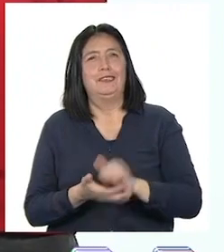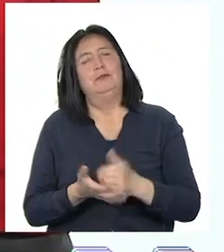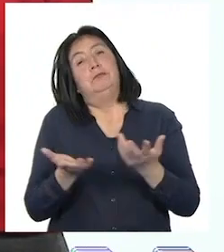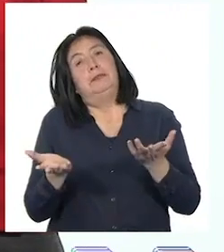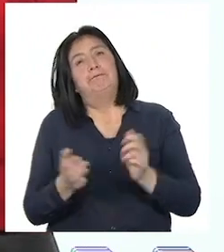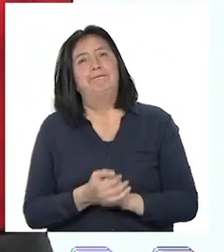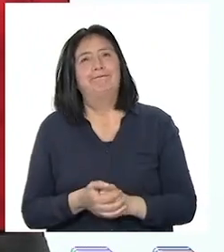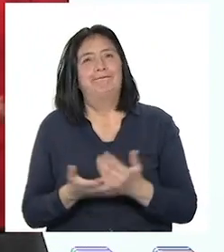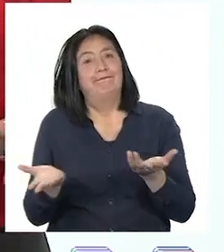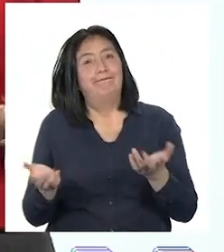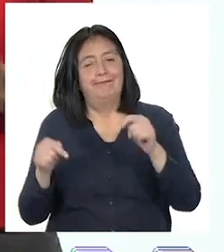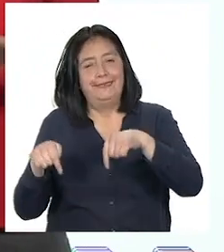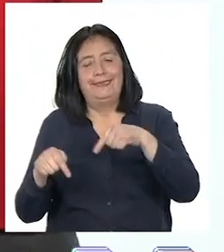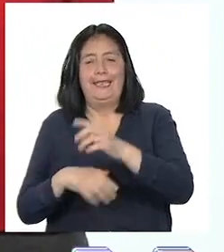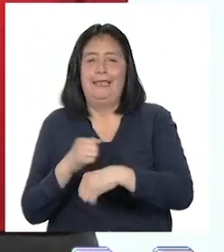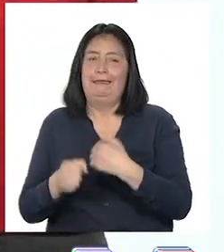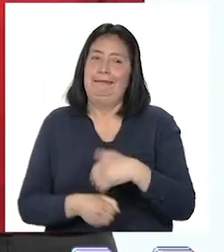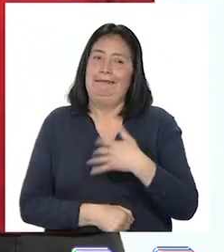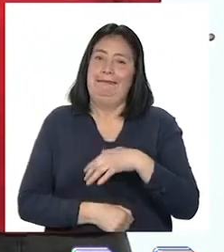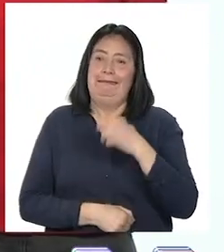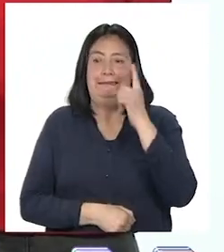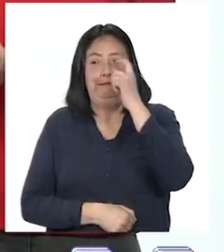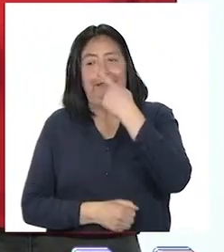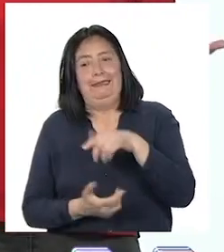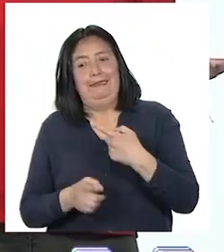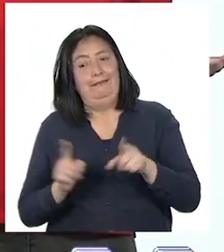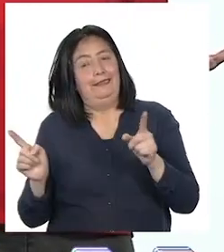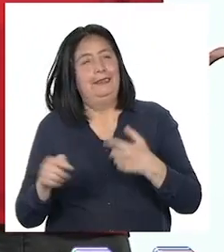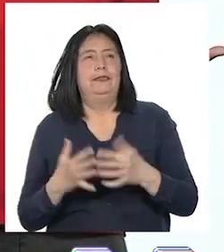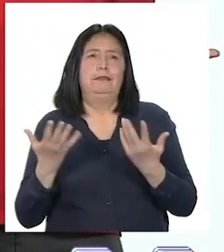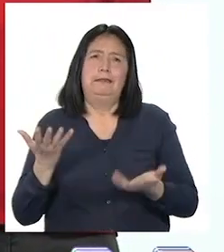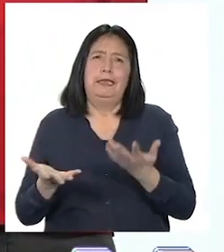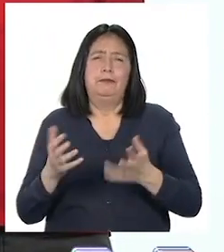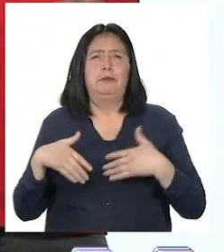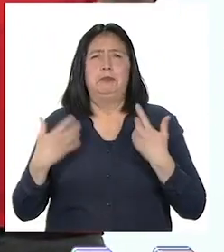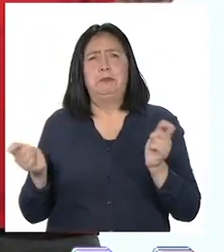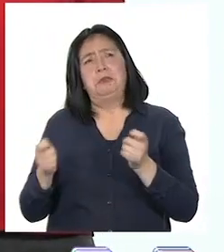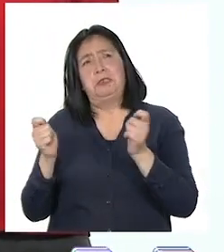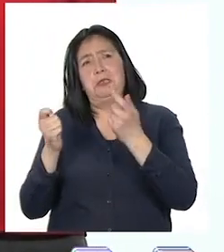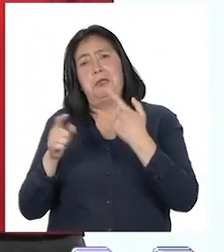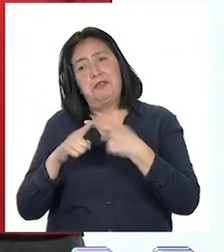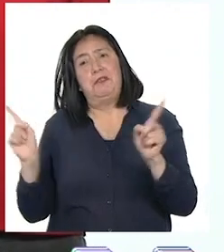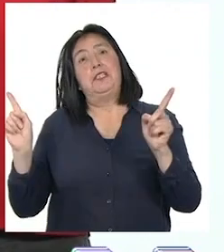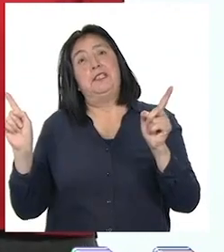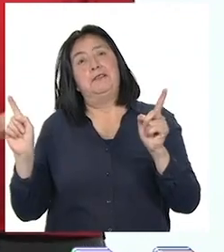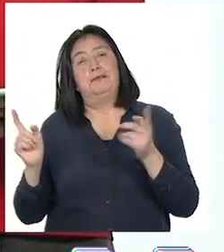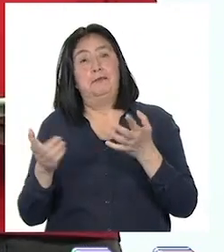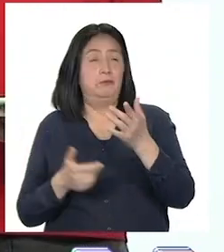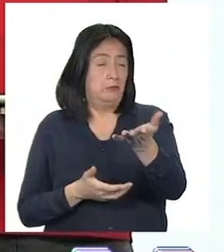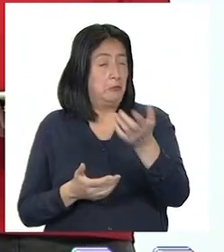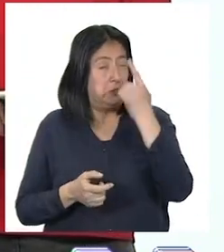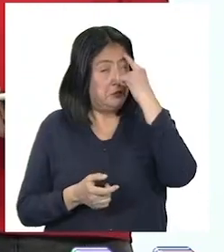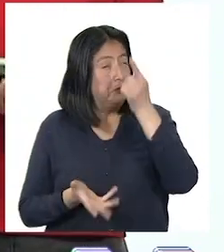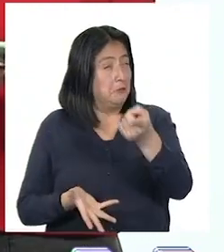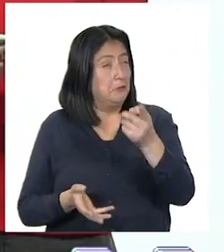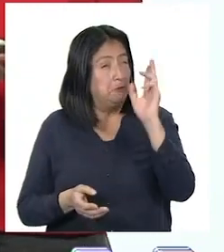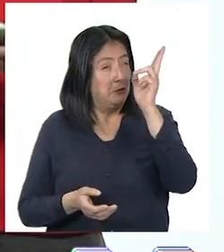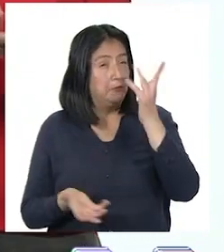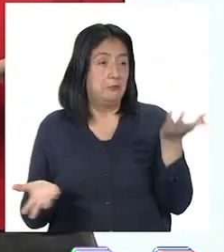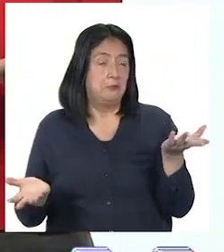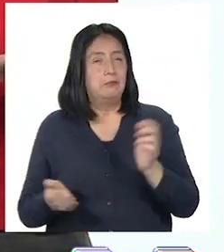Pero bueno, pues, ya que este año la situación es diferente, quizás también podríamos celebrar de manera distinta. ¿No le parece, profesora?